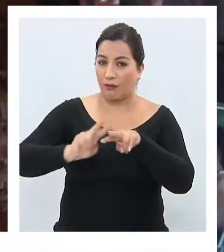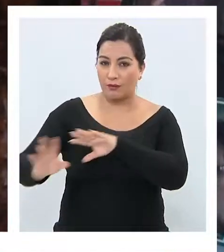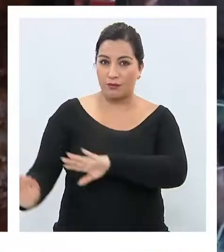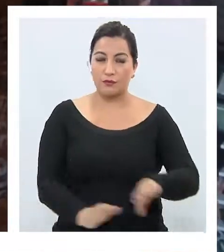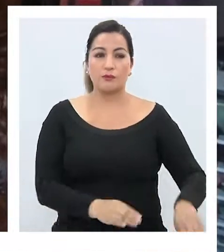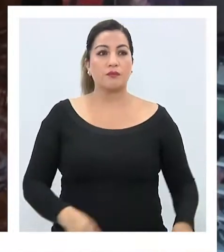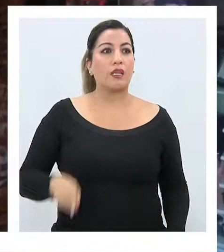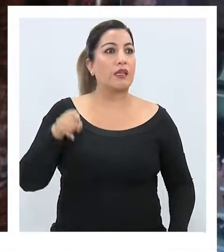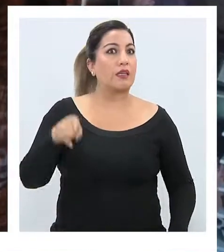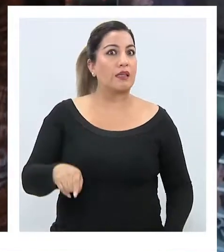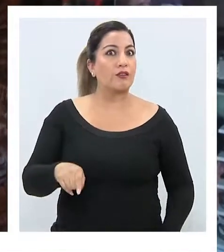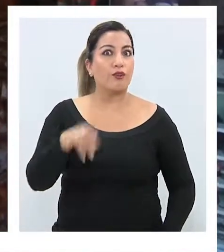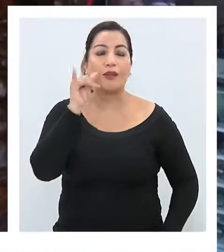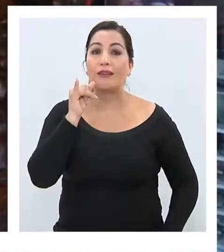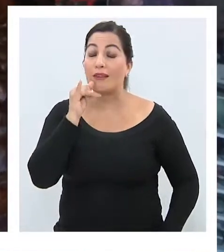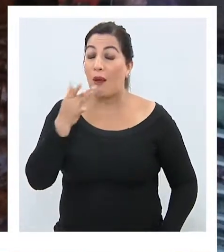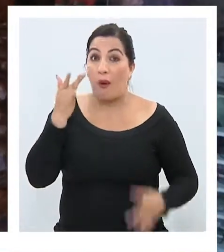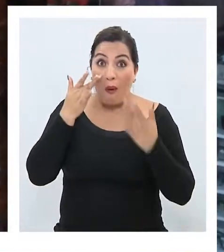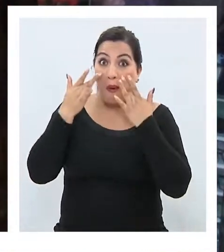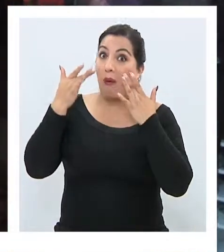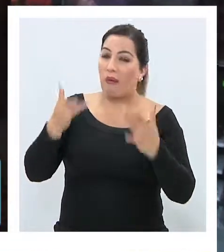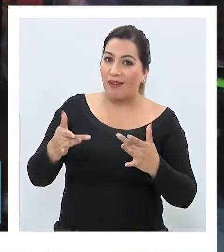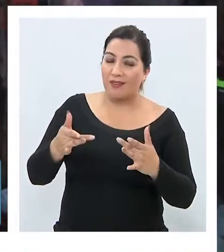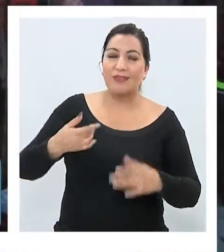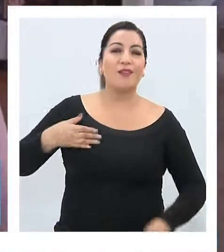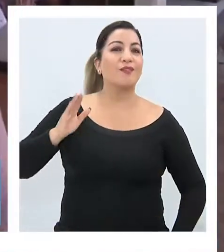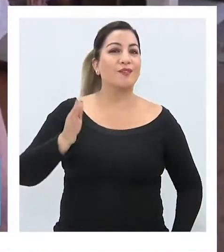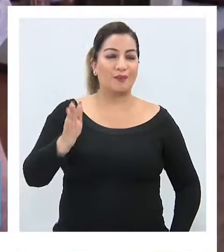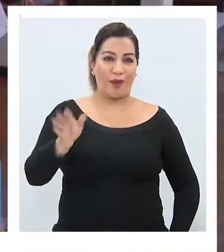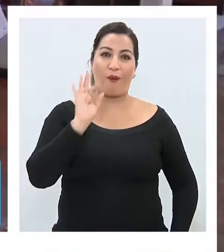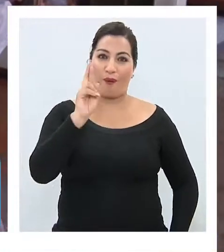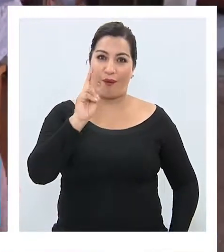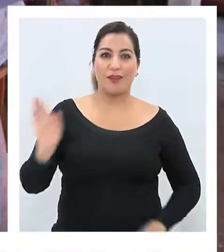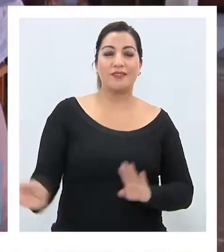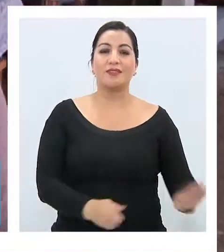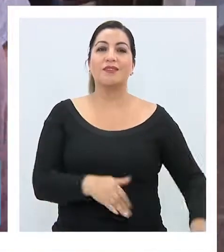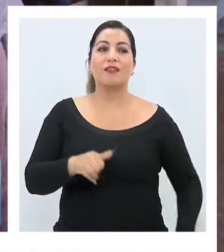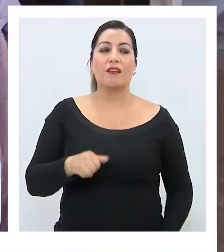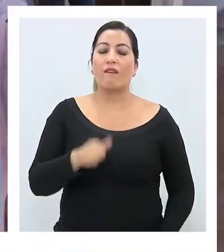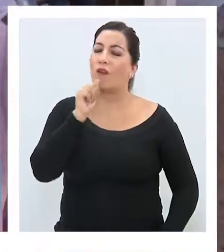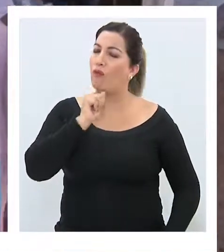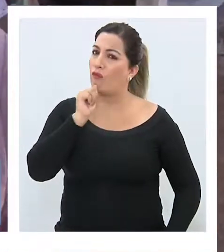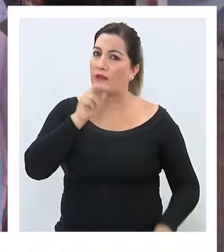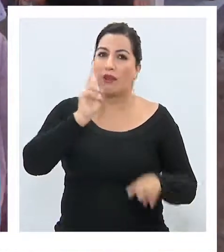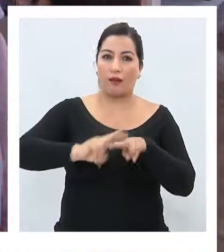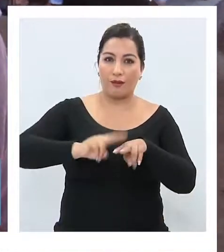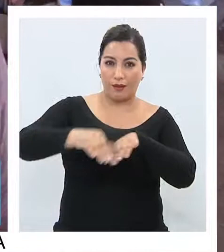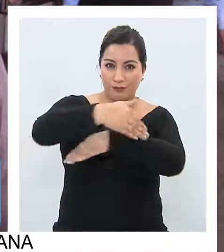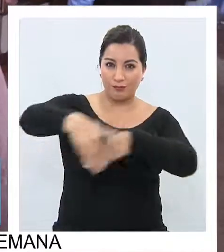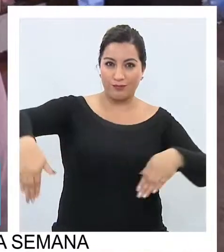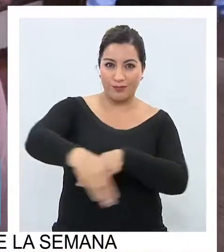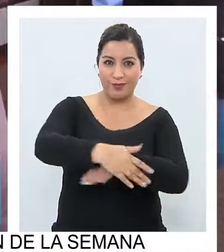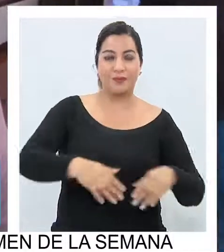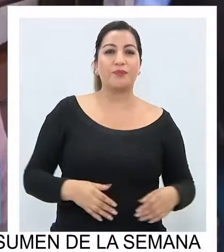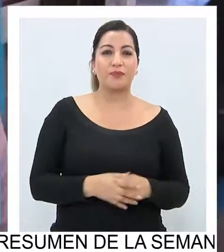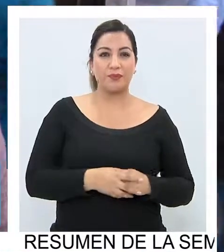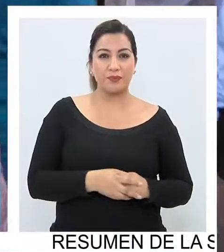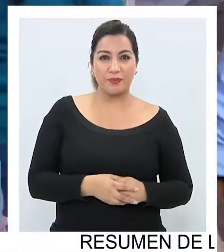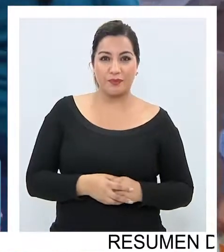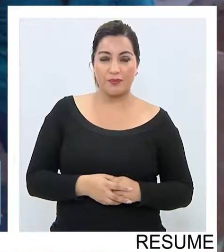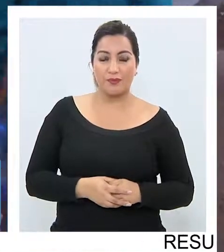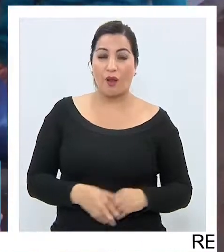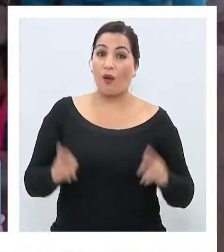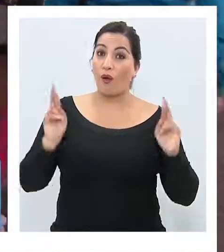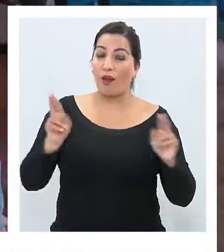más increíble que ha sucedido en Iquique, que continúen así. Hacía mucha falta, estaba, mucha, mucha falta. Así que